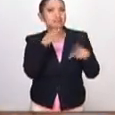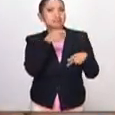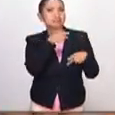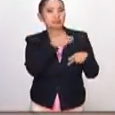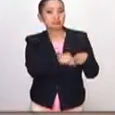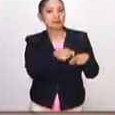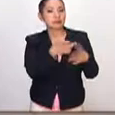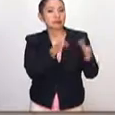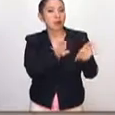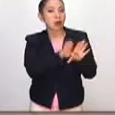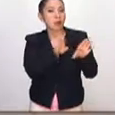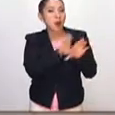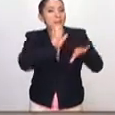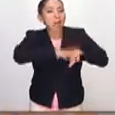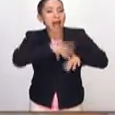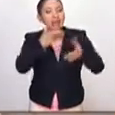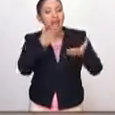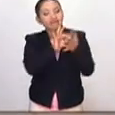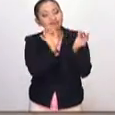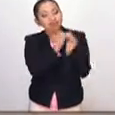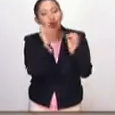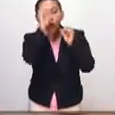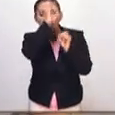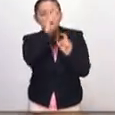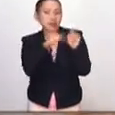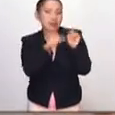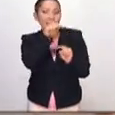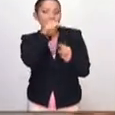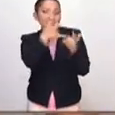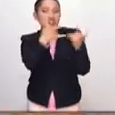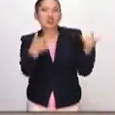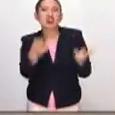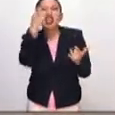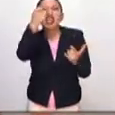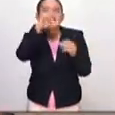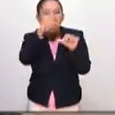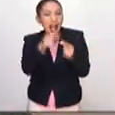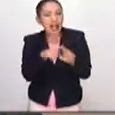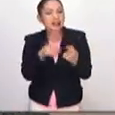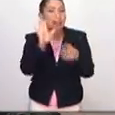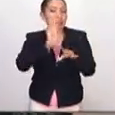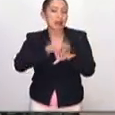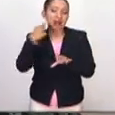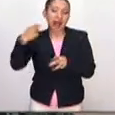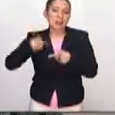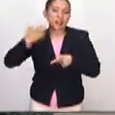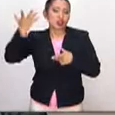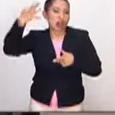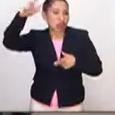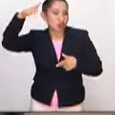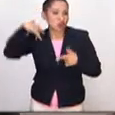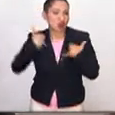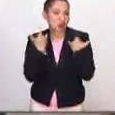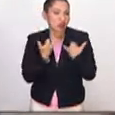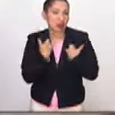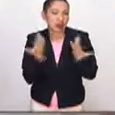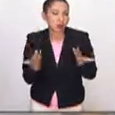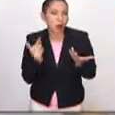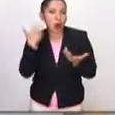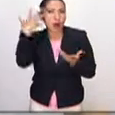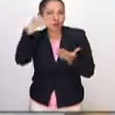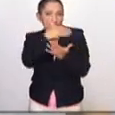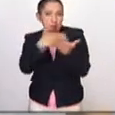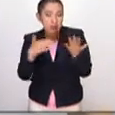visitas, digamos, más comentadas, basadas en la historiografía del arte, más para público adulto, joven